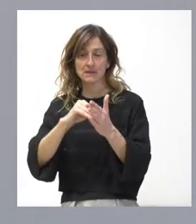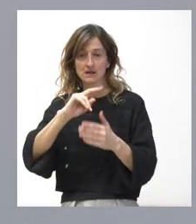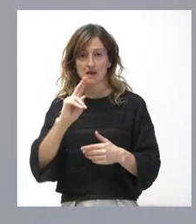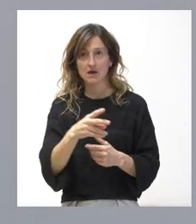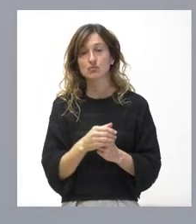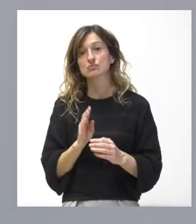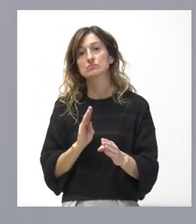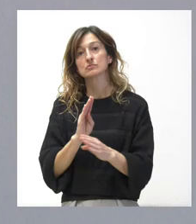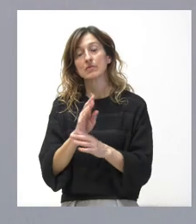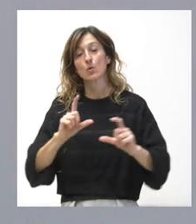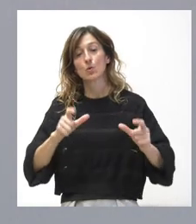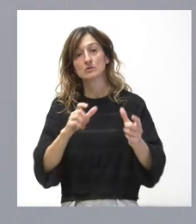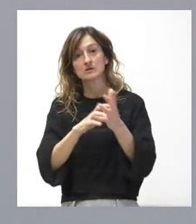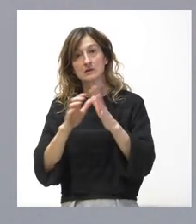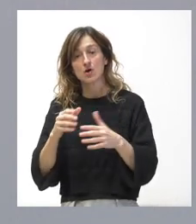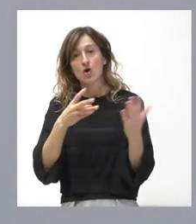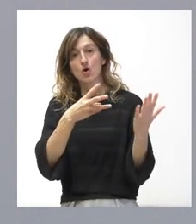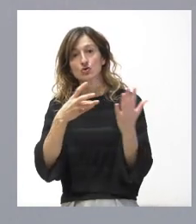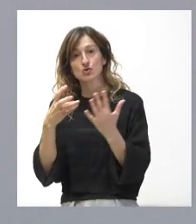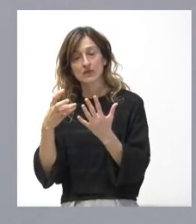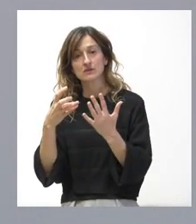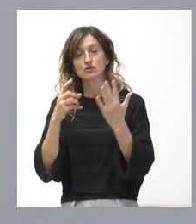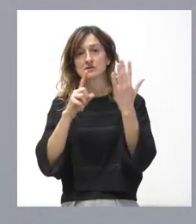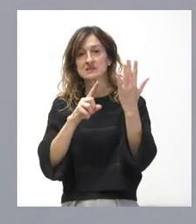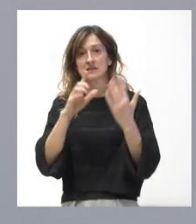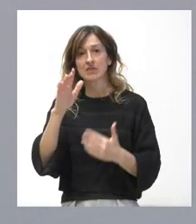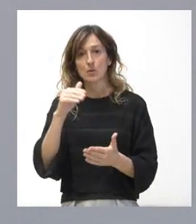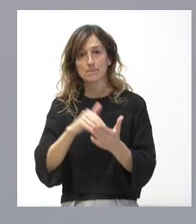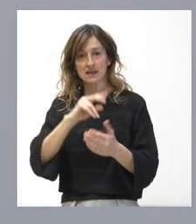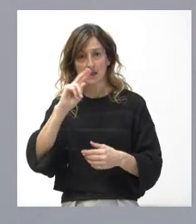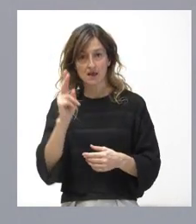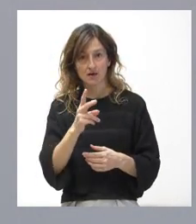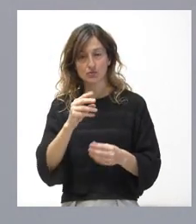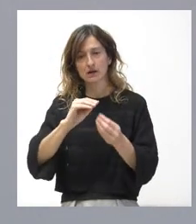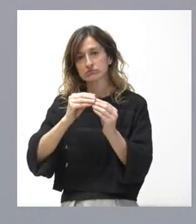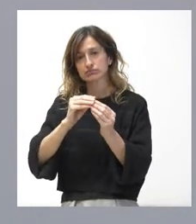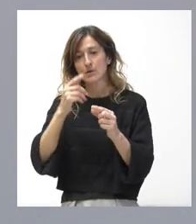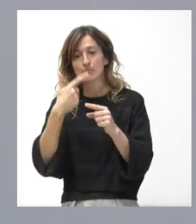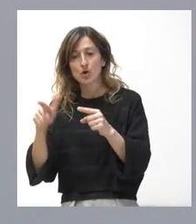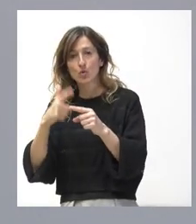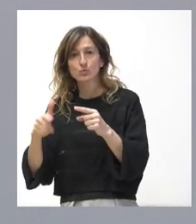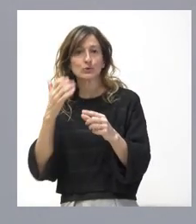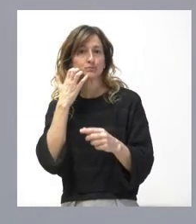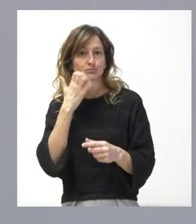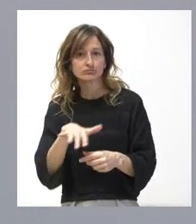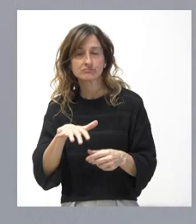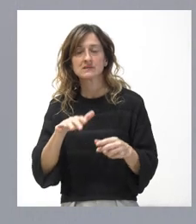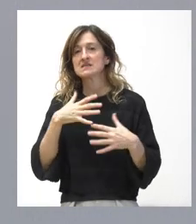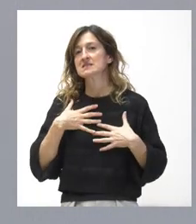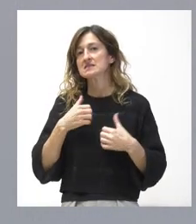subvención de la Junta de Castilla y León, 865.000 euros para desarrollar nuevos productos innovadores y saludables.